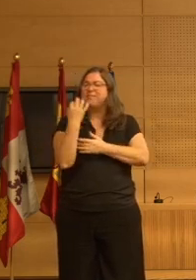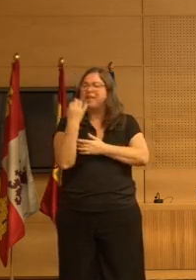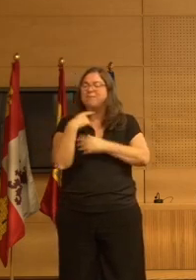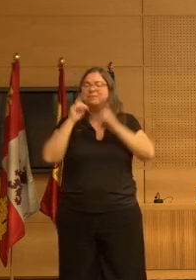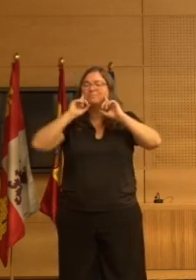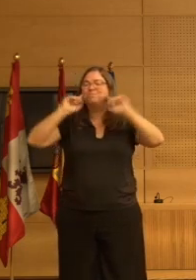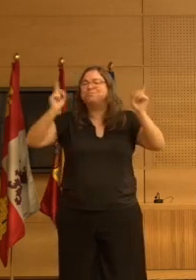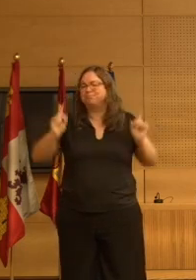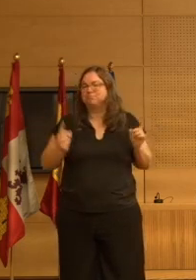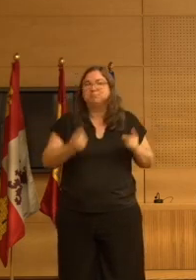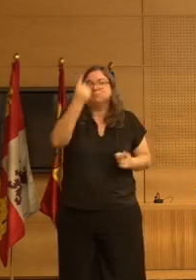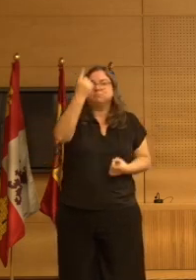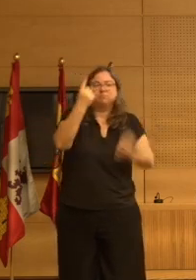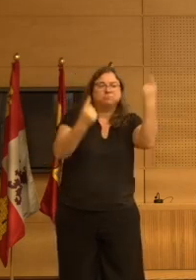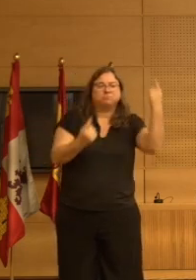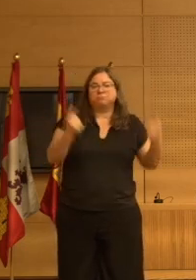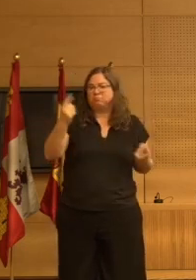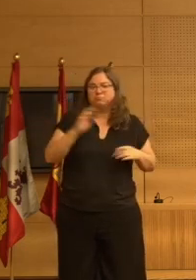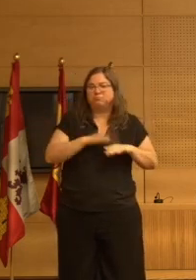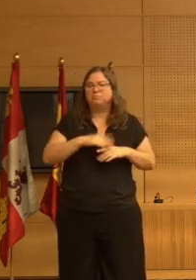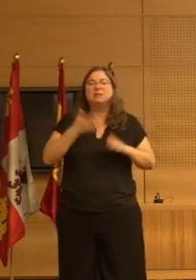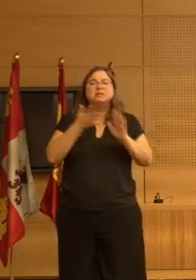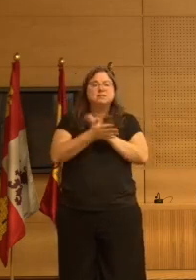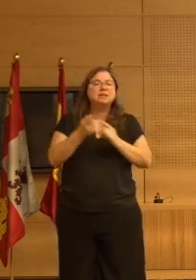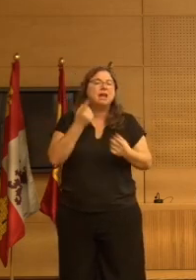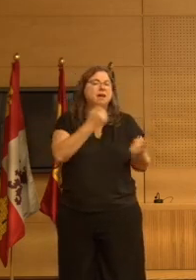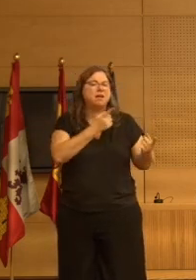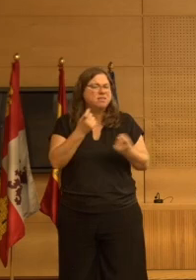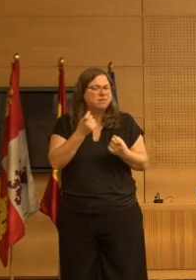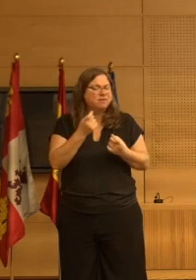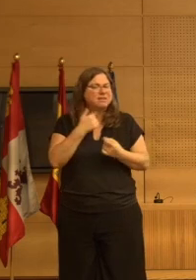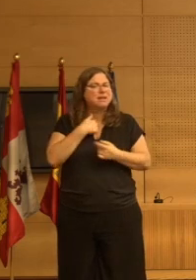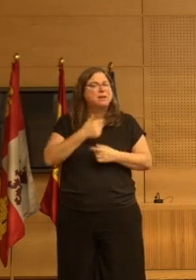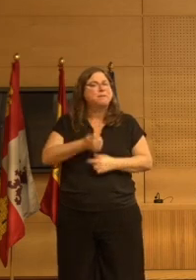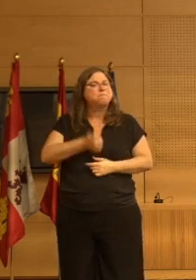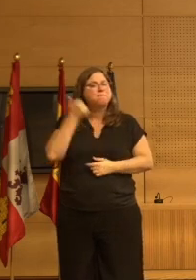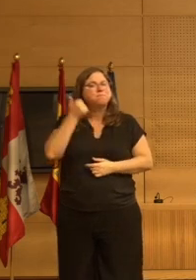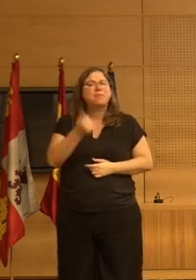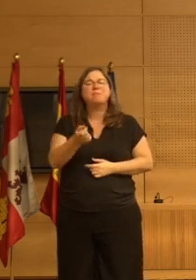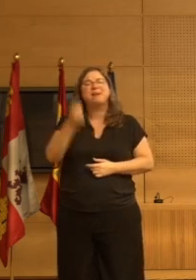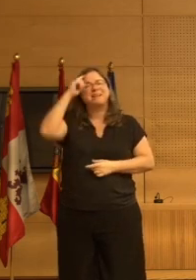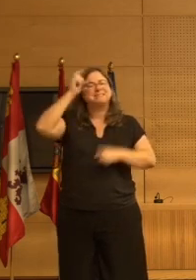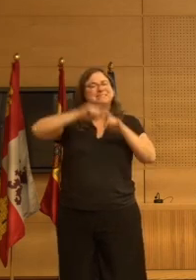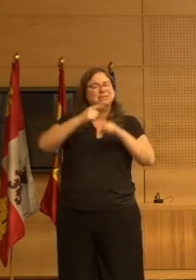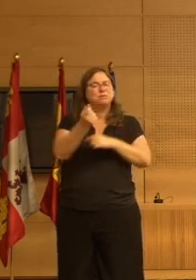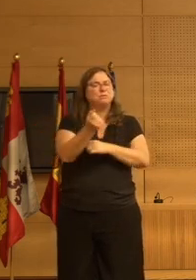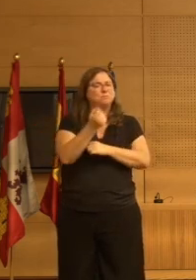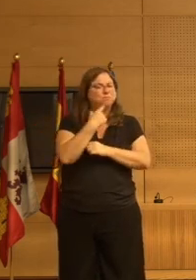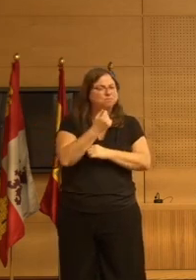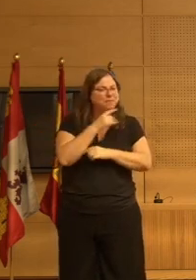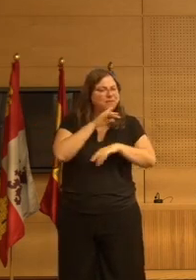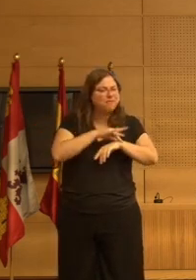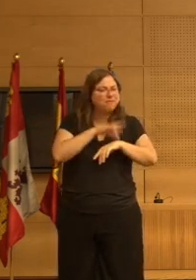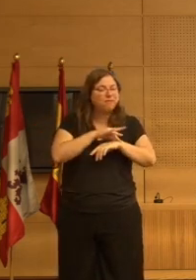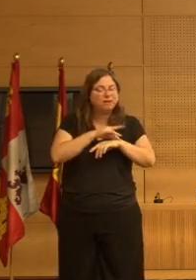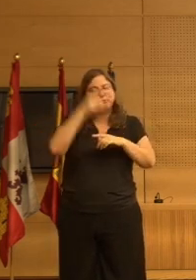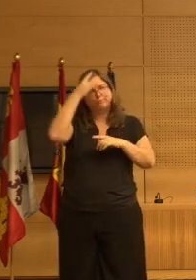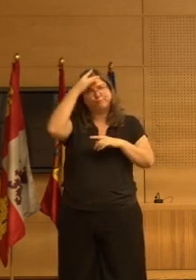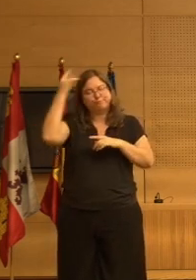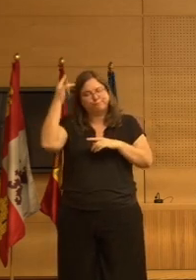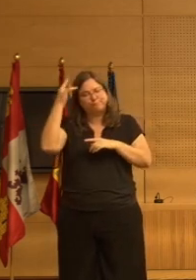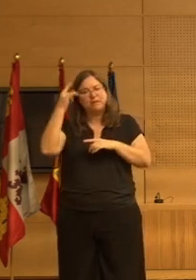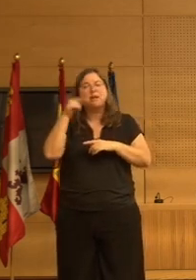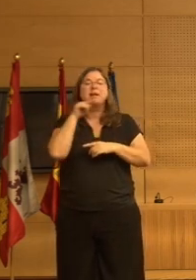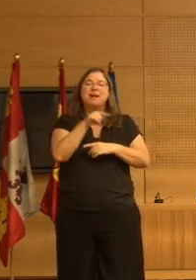excepción tal vez en casos realmente muy aberrantes en casos que incluso el cual más parece un paciente psiquiátrico que un paciente con deterioro cognitivo